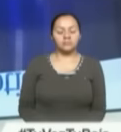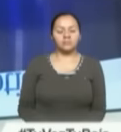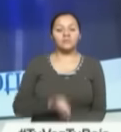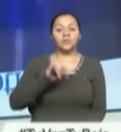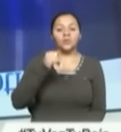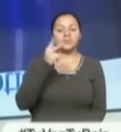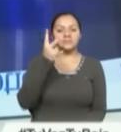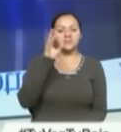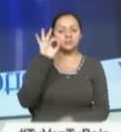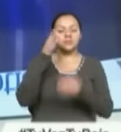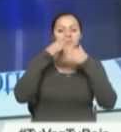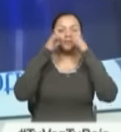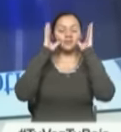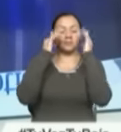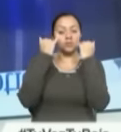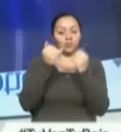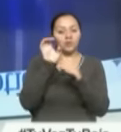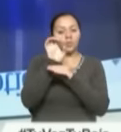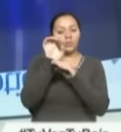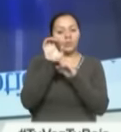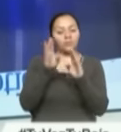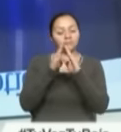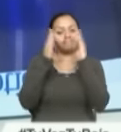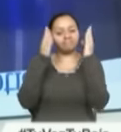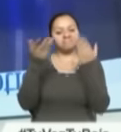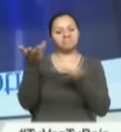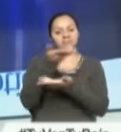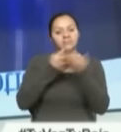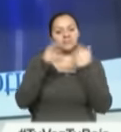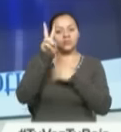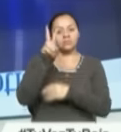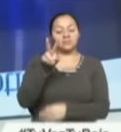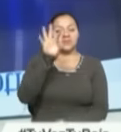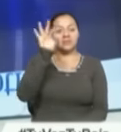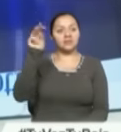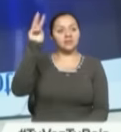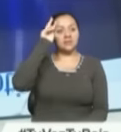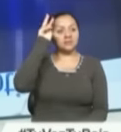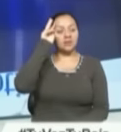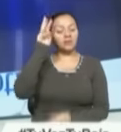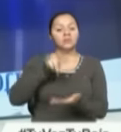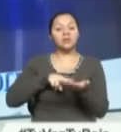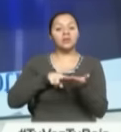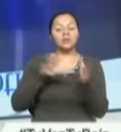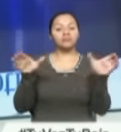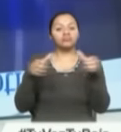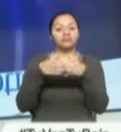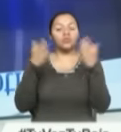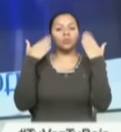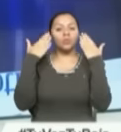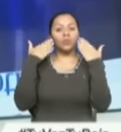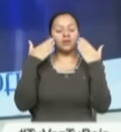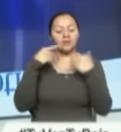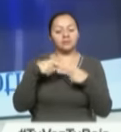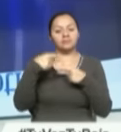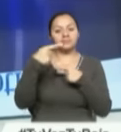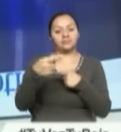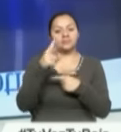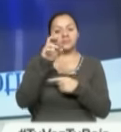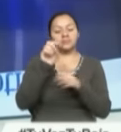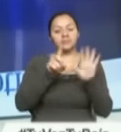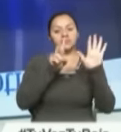puertas a toda América y al mundo para recibir a más de 2.500 Scouts que se reúnen en Guayaquil para el Jump Camp 2016